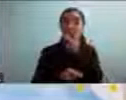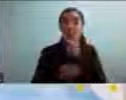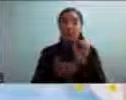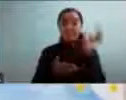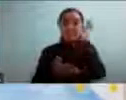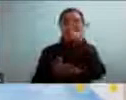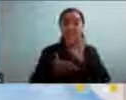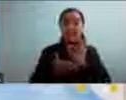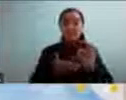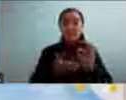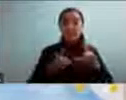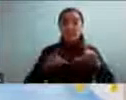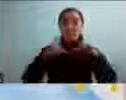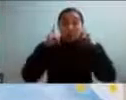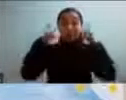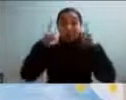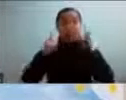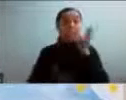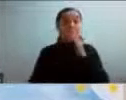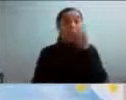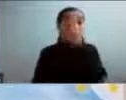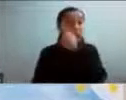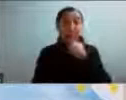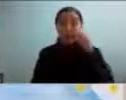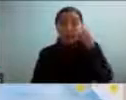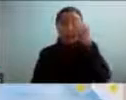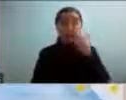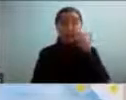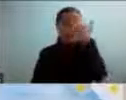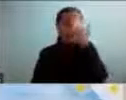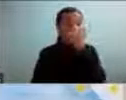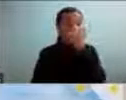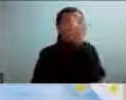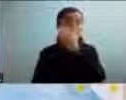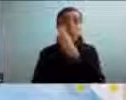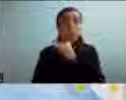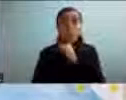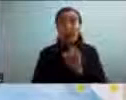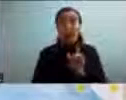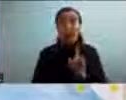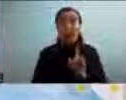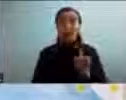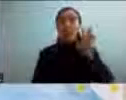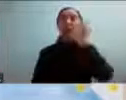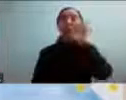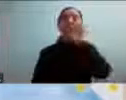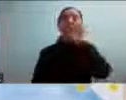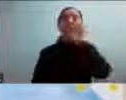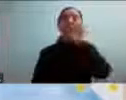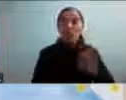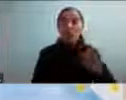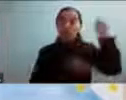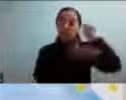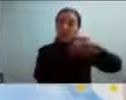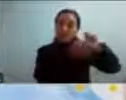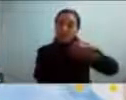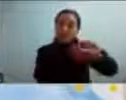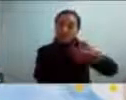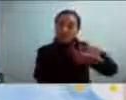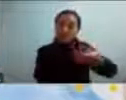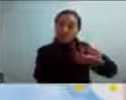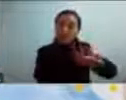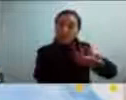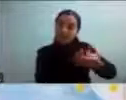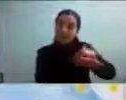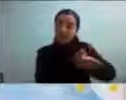personajes sin cara y todo yo lo expresaba a través del texto y de los colores y de los movimientos de los personajes pero para mí